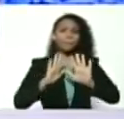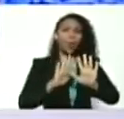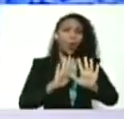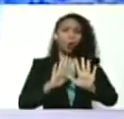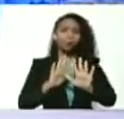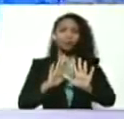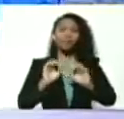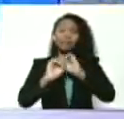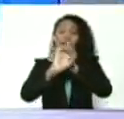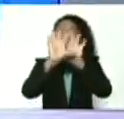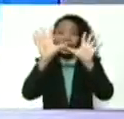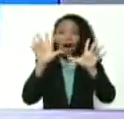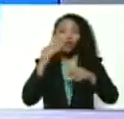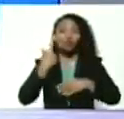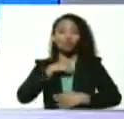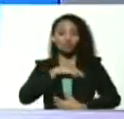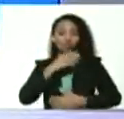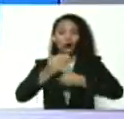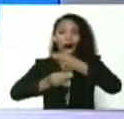convicción para hacerlo